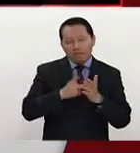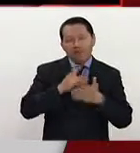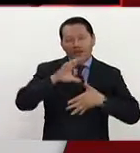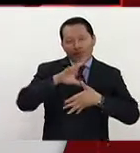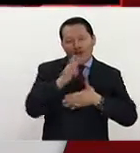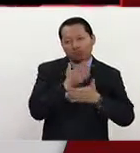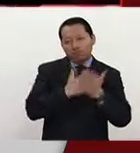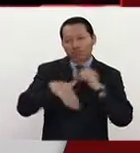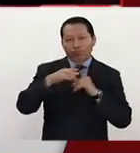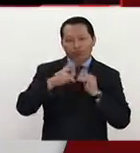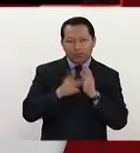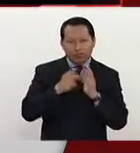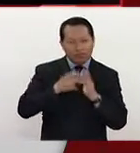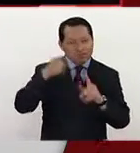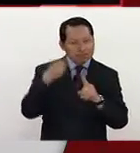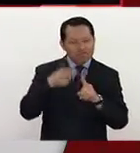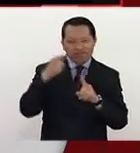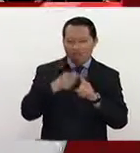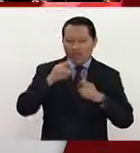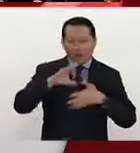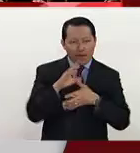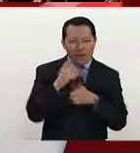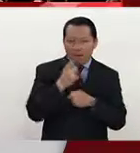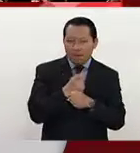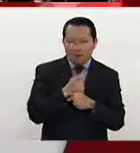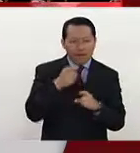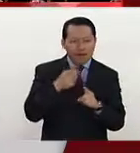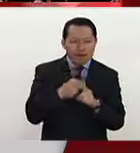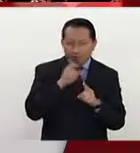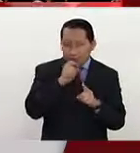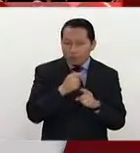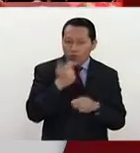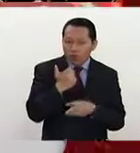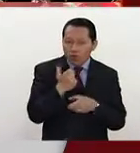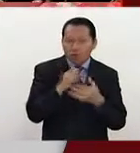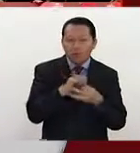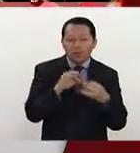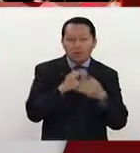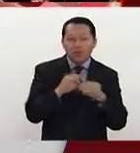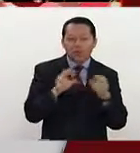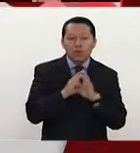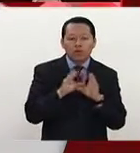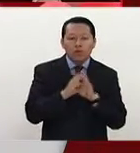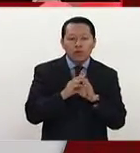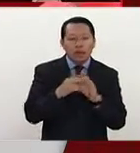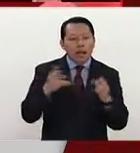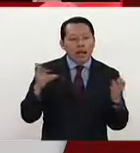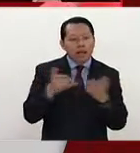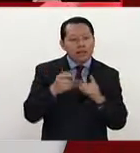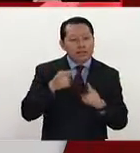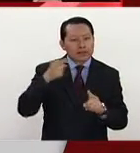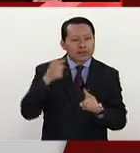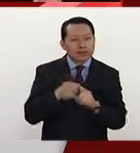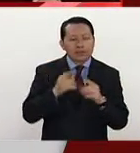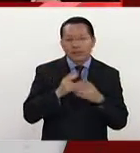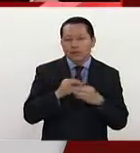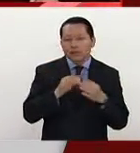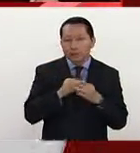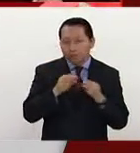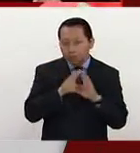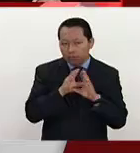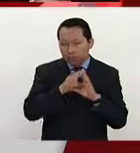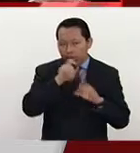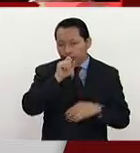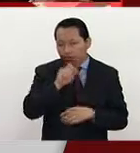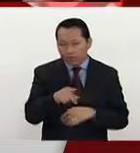discurso de América Primero. En materia económica lo menciona, hace un gran énfasis en su, por supuesto,